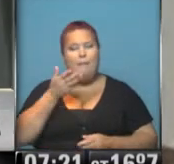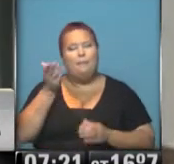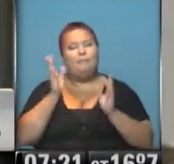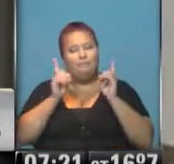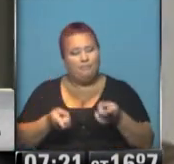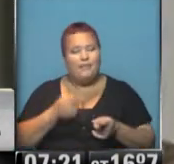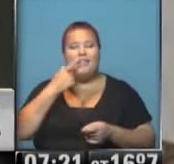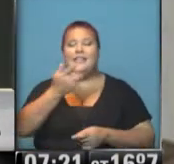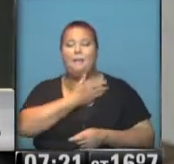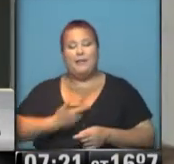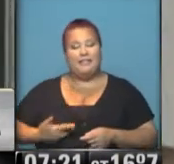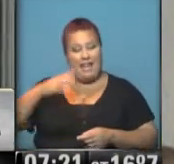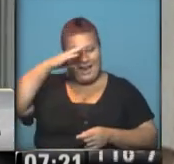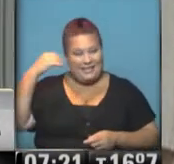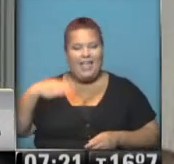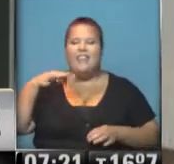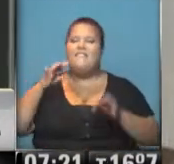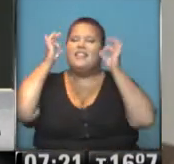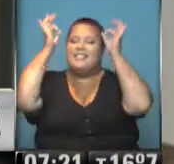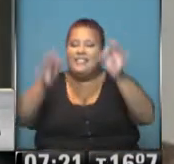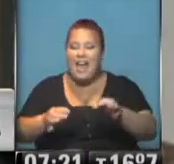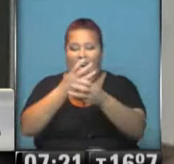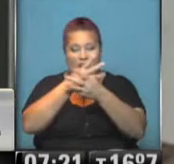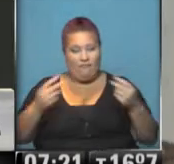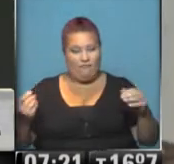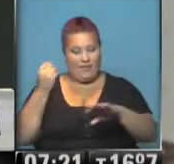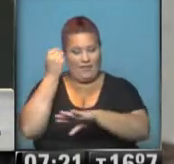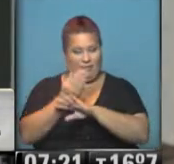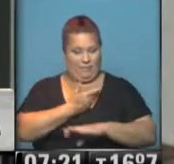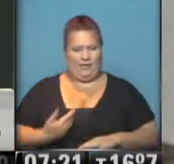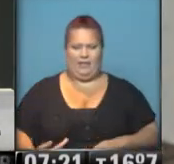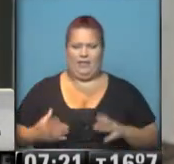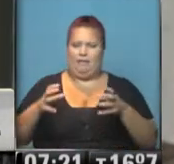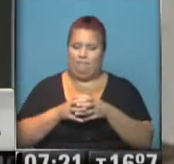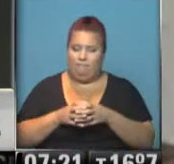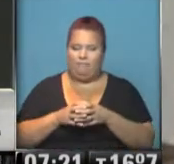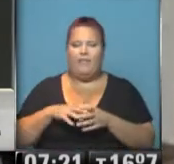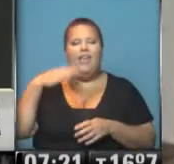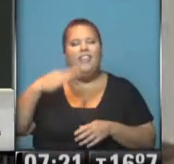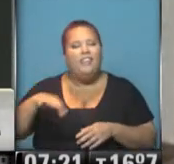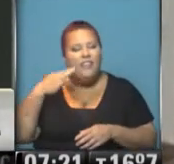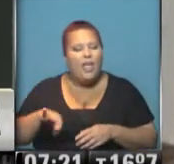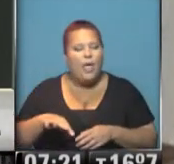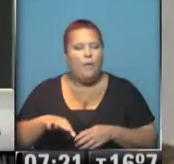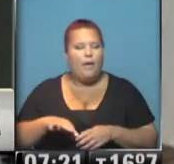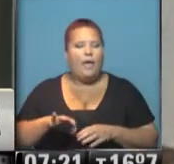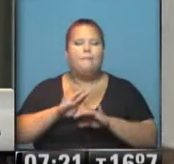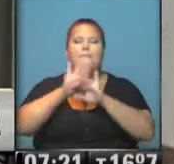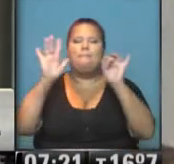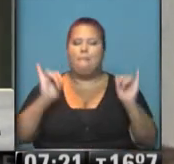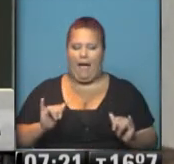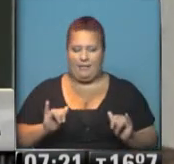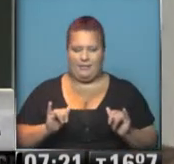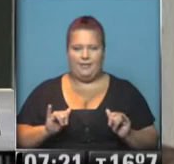dijo que la Presidenta Cristina Fernández debe llegar al final de su mandato como jefa de Estado y lo debe ser en paz.